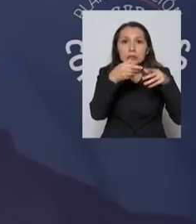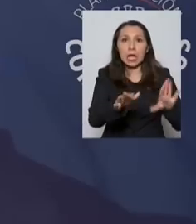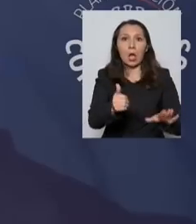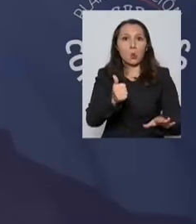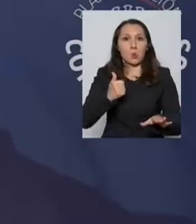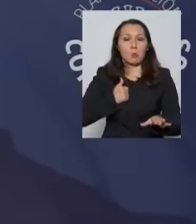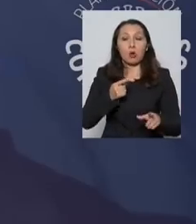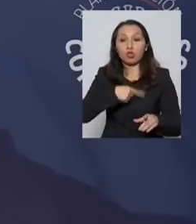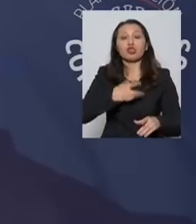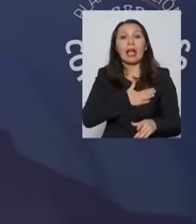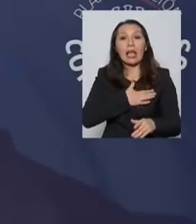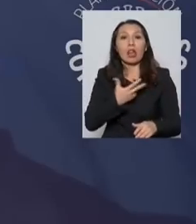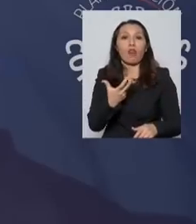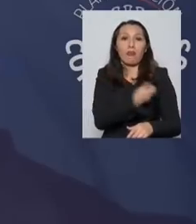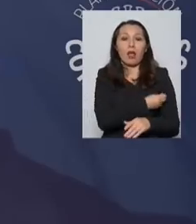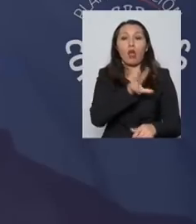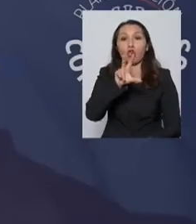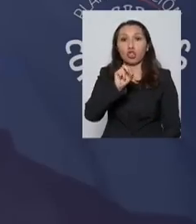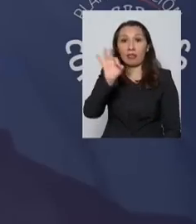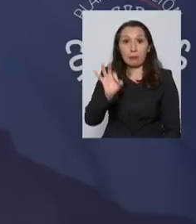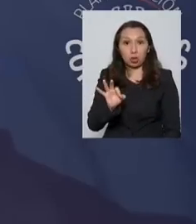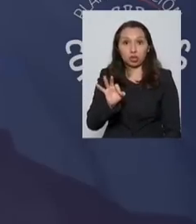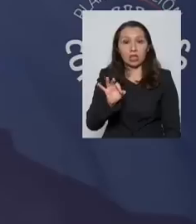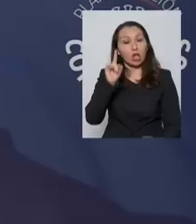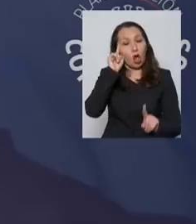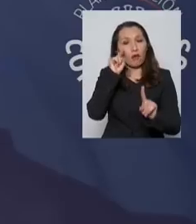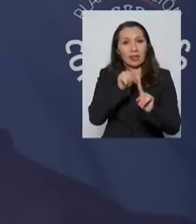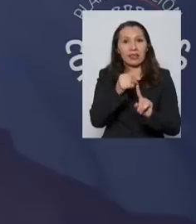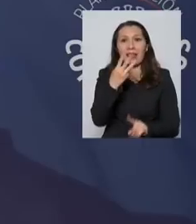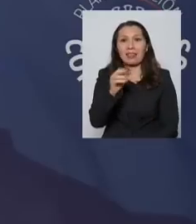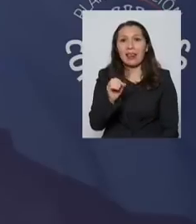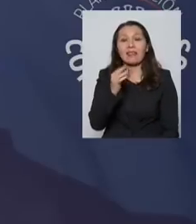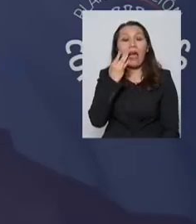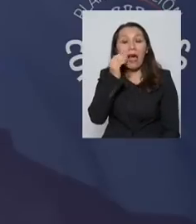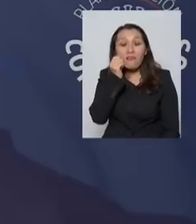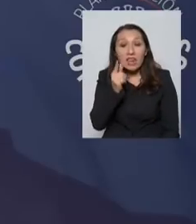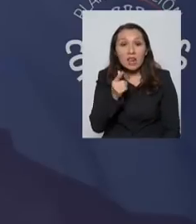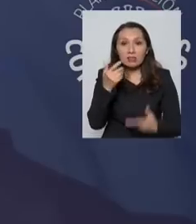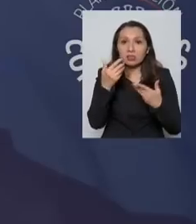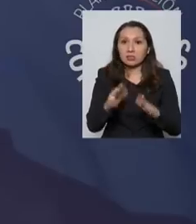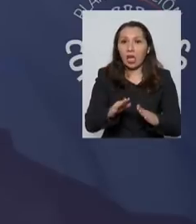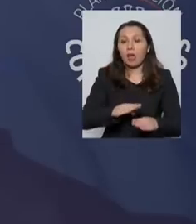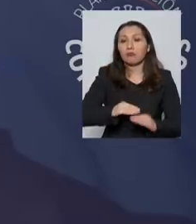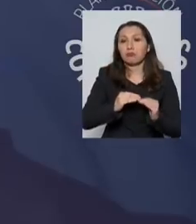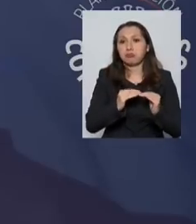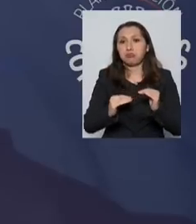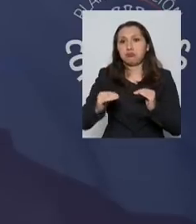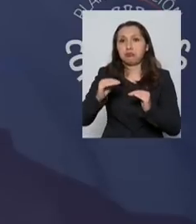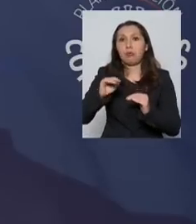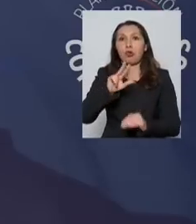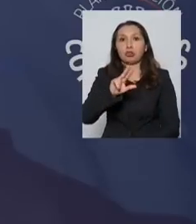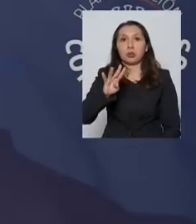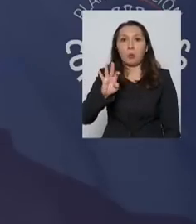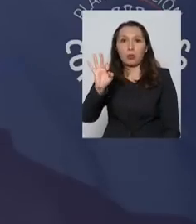quisimos vacunar al 80% de la población el 30 de abril y ya llevamos, como digo, el